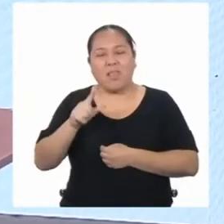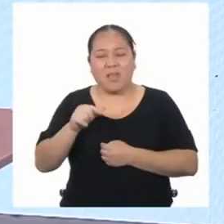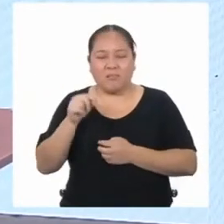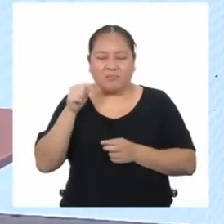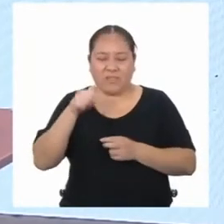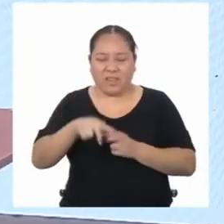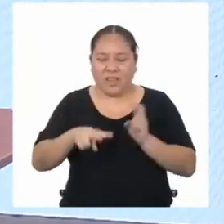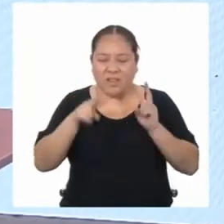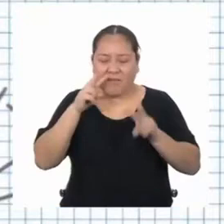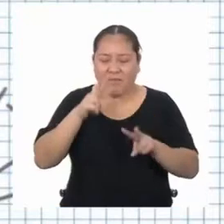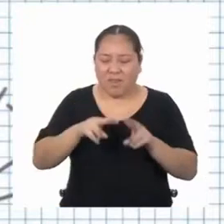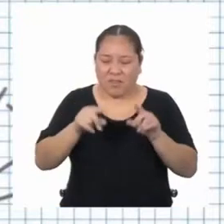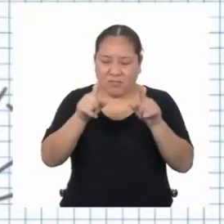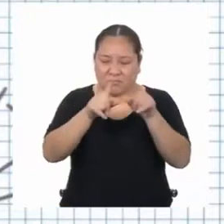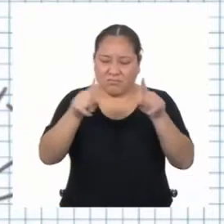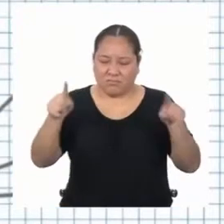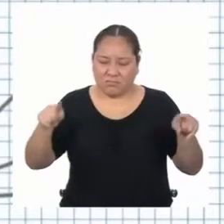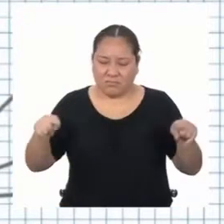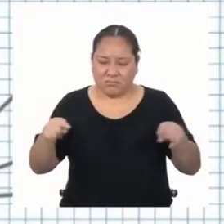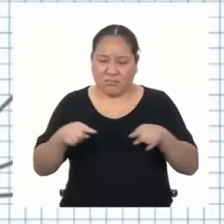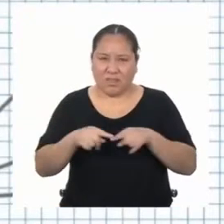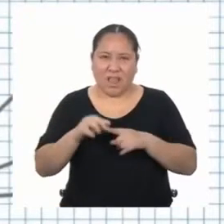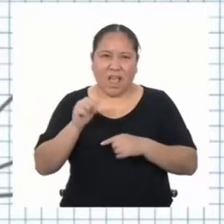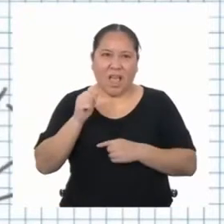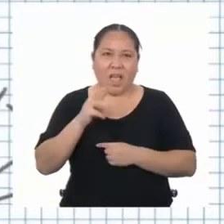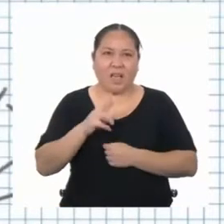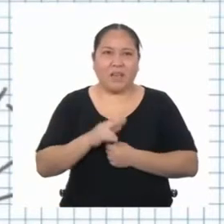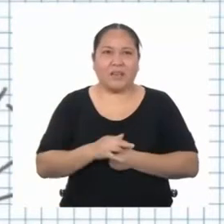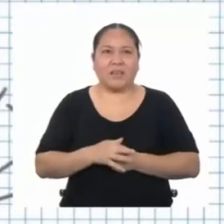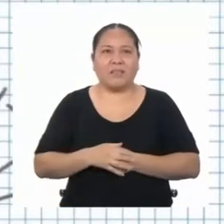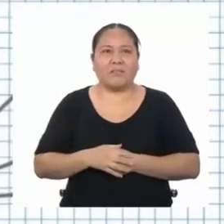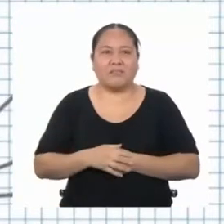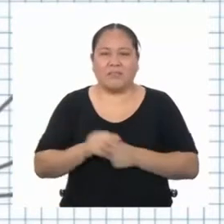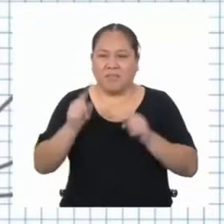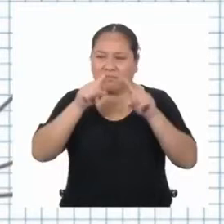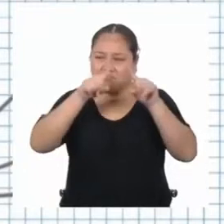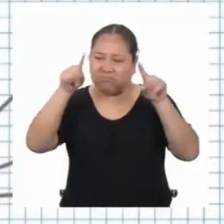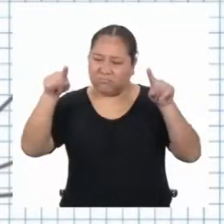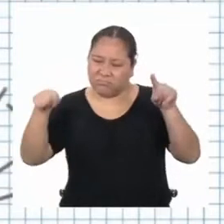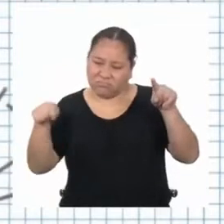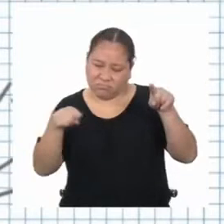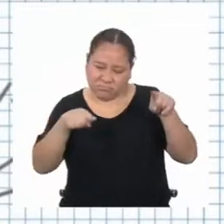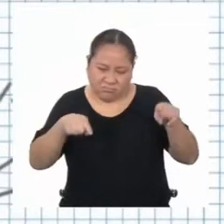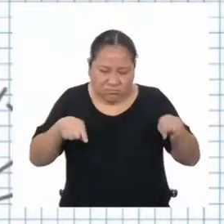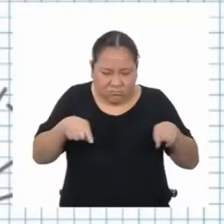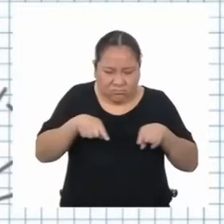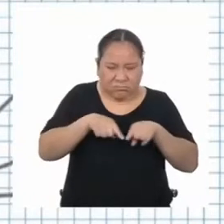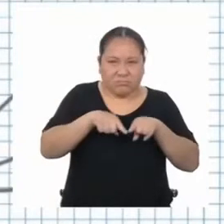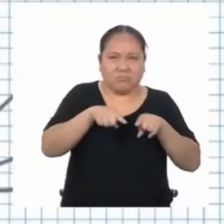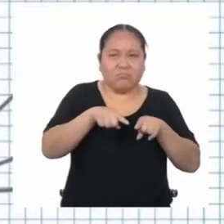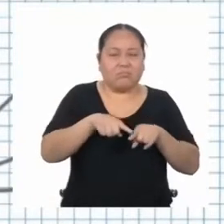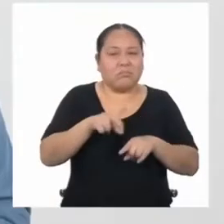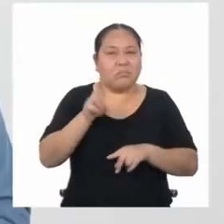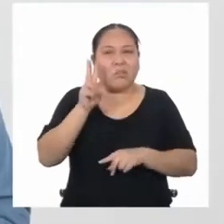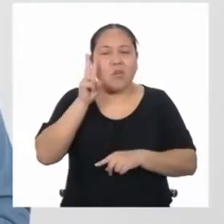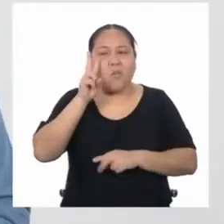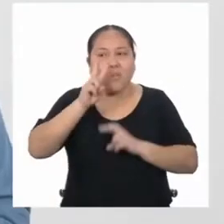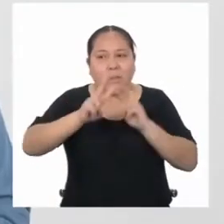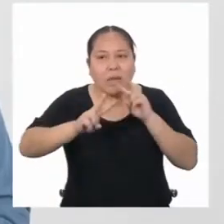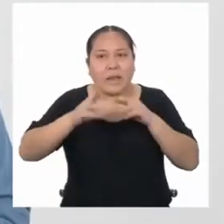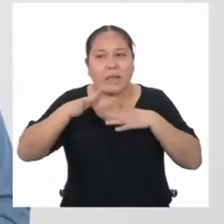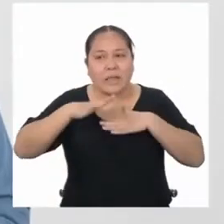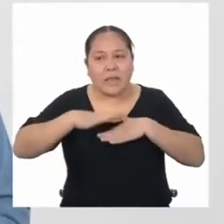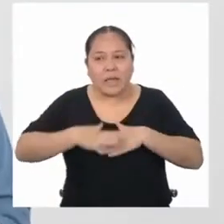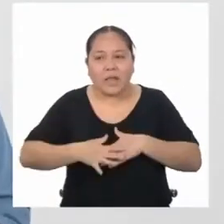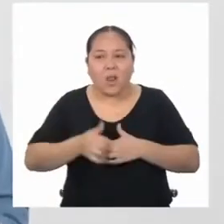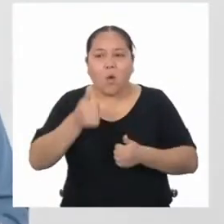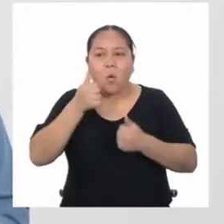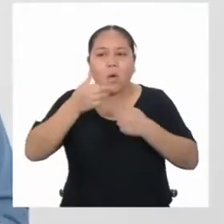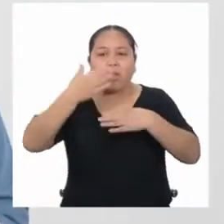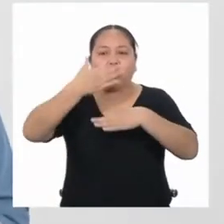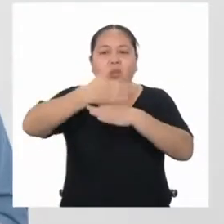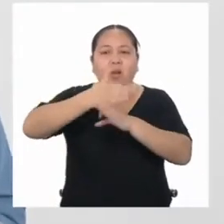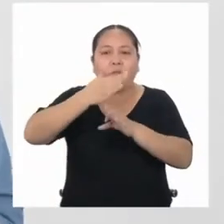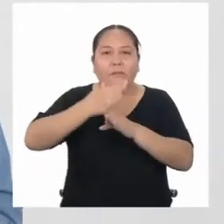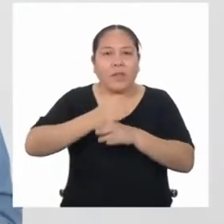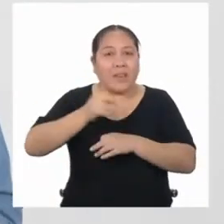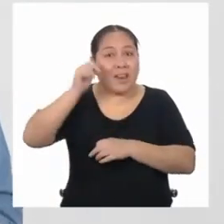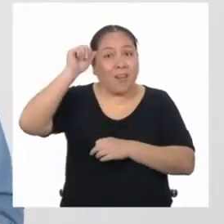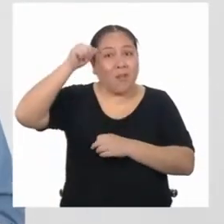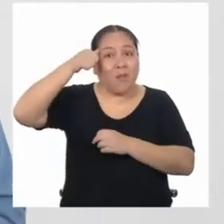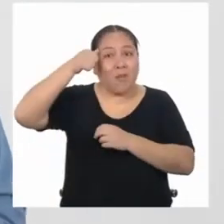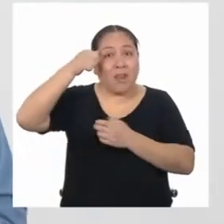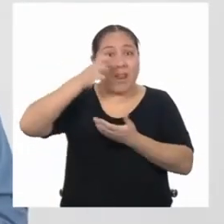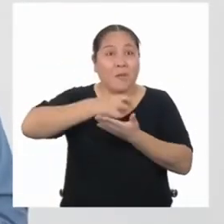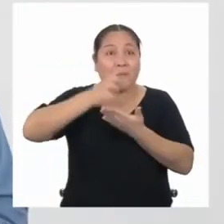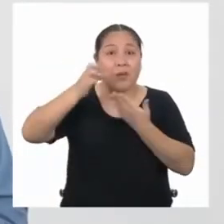esta, de ocho lados. Miren con calma y vean qué figuras geométricas pueden identificar ahí. Recuerden el programa